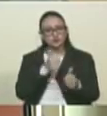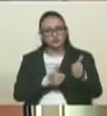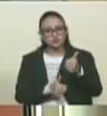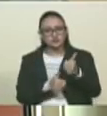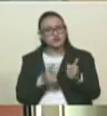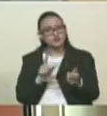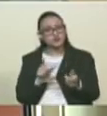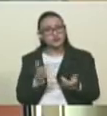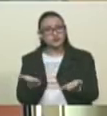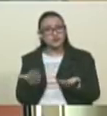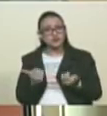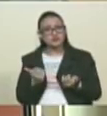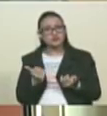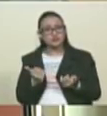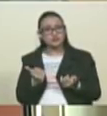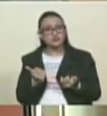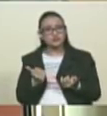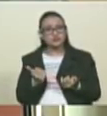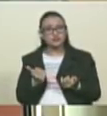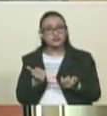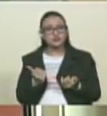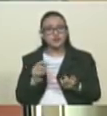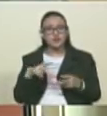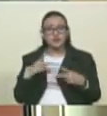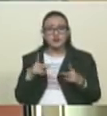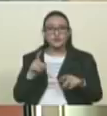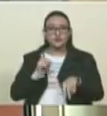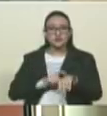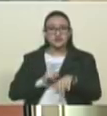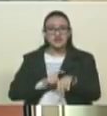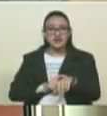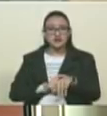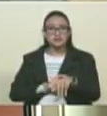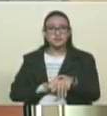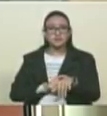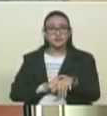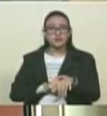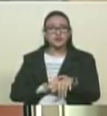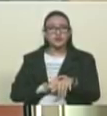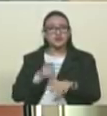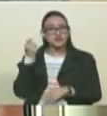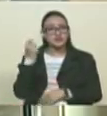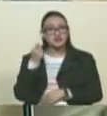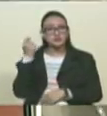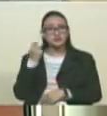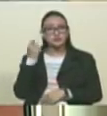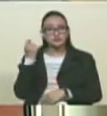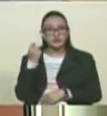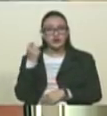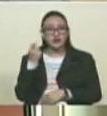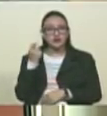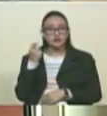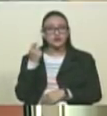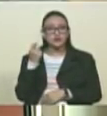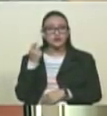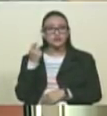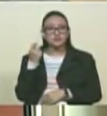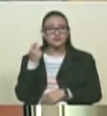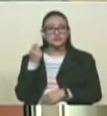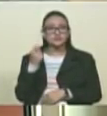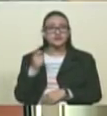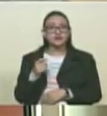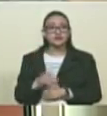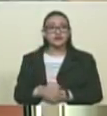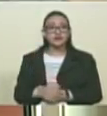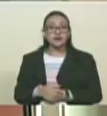solicitud que estaba haciendo el partido un nuevo tiempo a través de su presidente el diputado Enrique Márquez. Se refirió